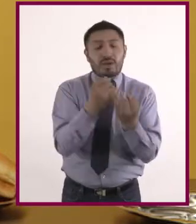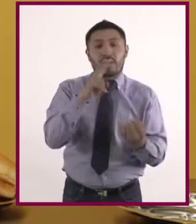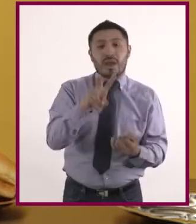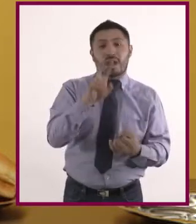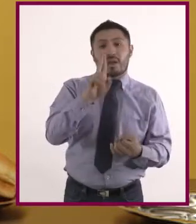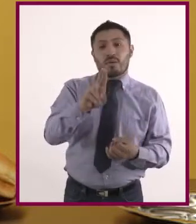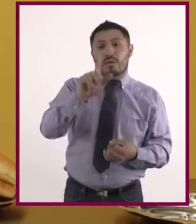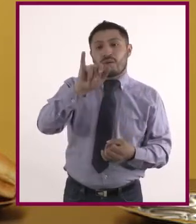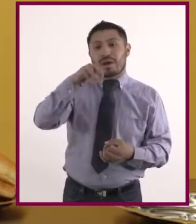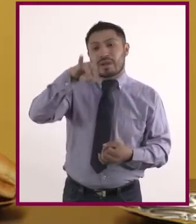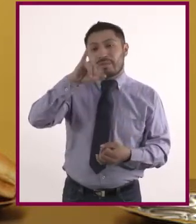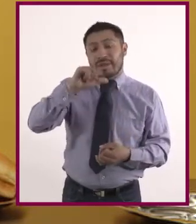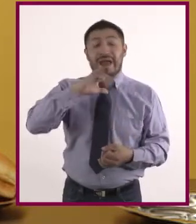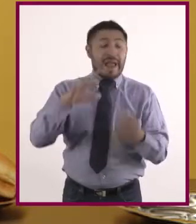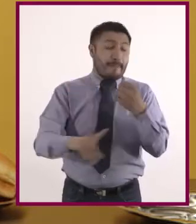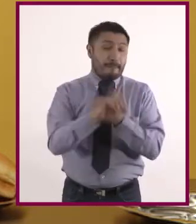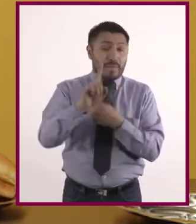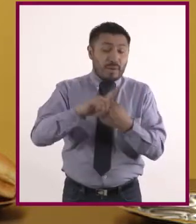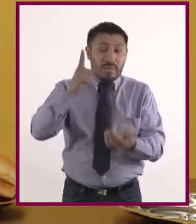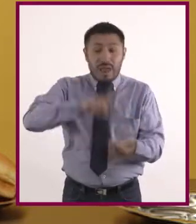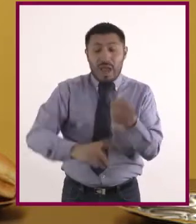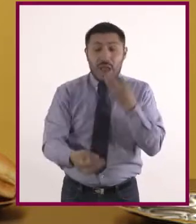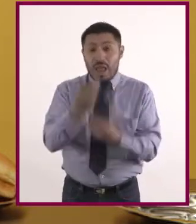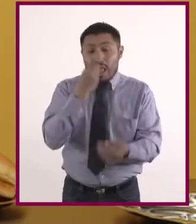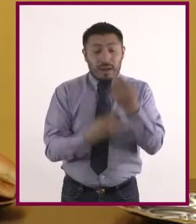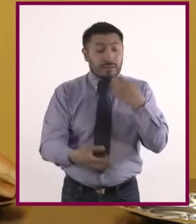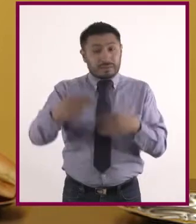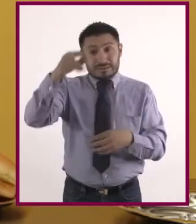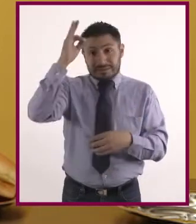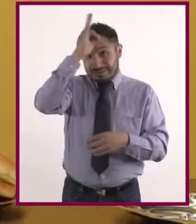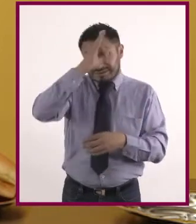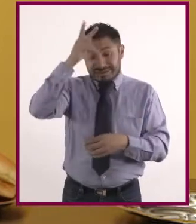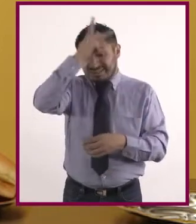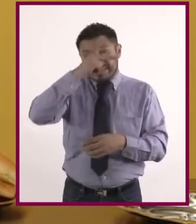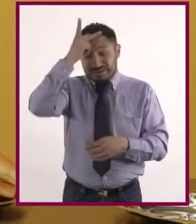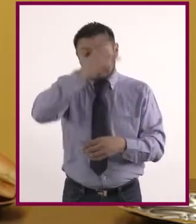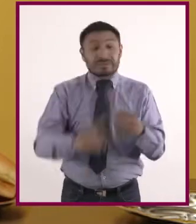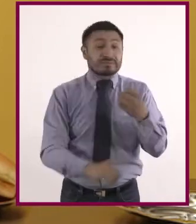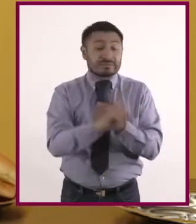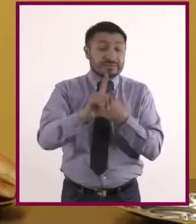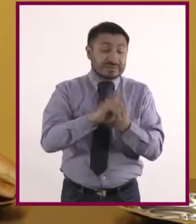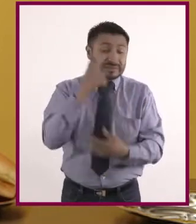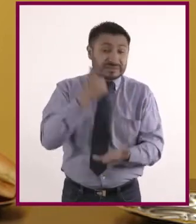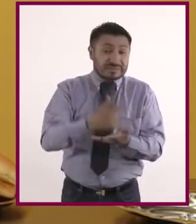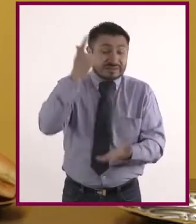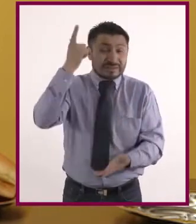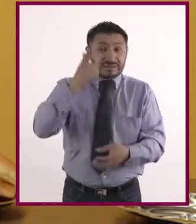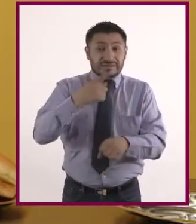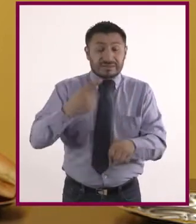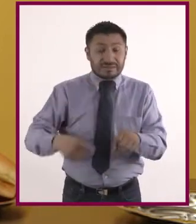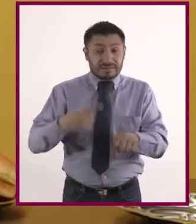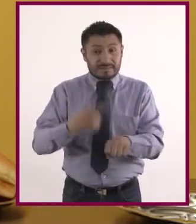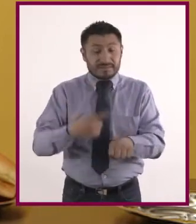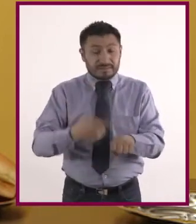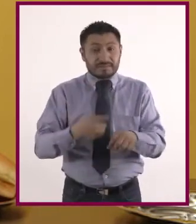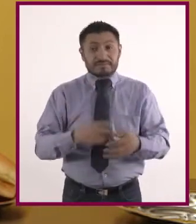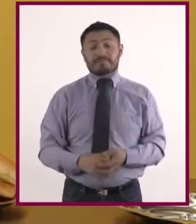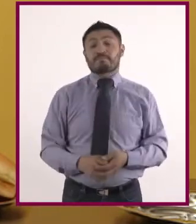año. Estos trastornos alimenticios no solo se basan en la imagen corporal, la comida y el peso de las personas, sino también se relacionan a otros